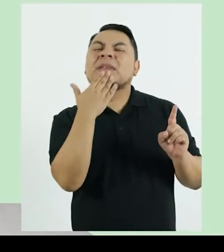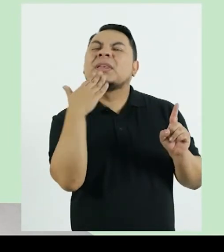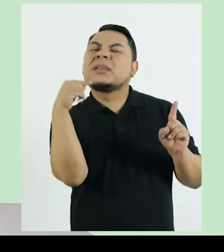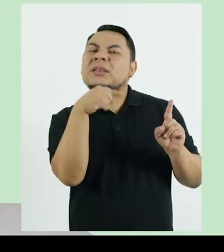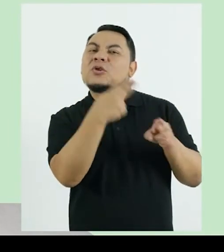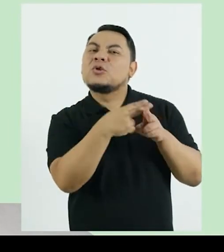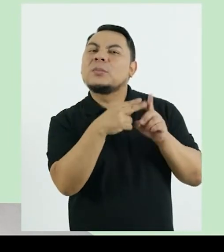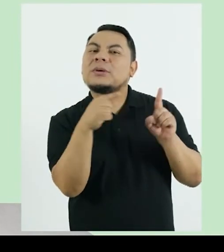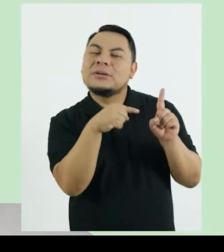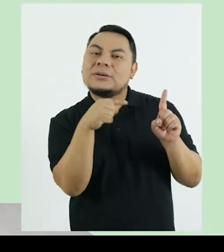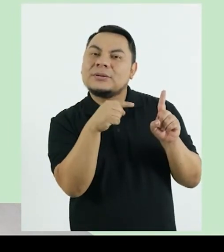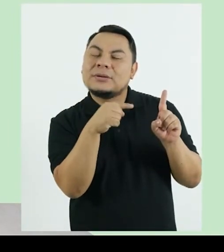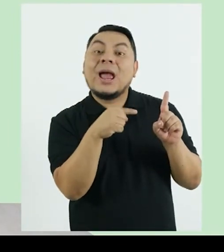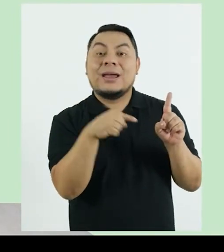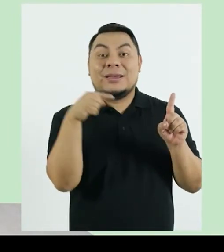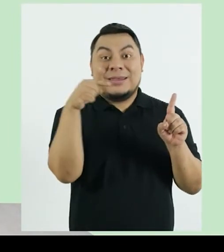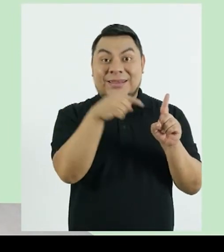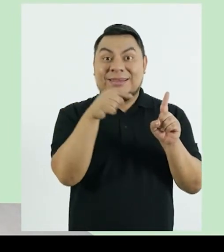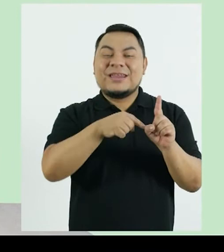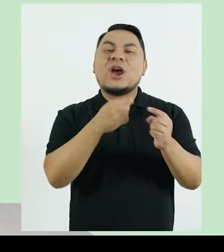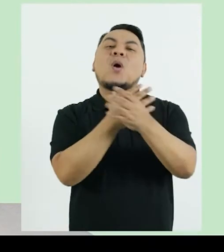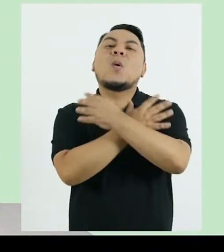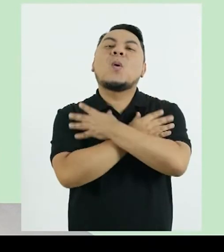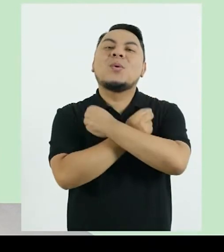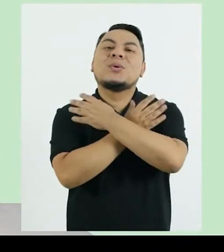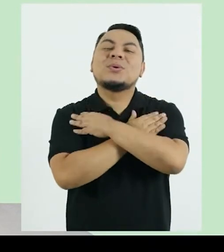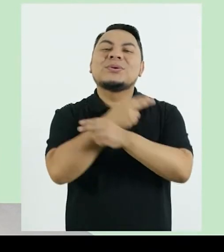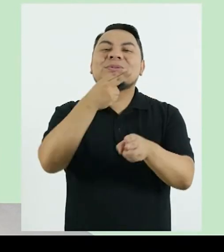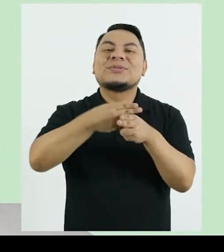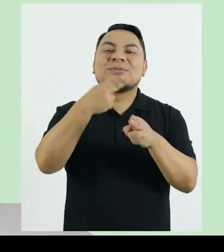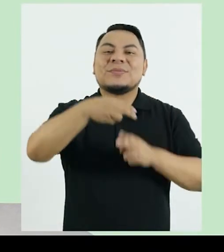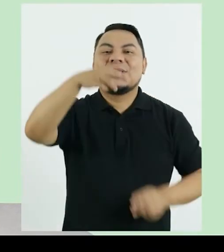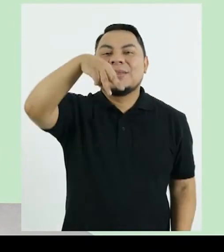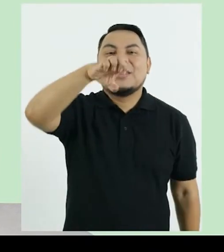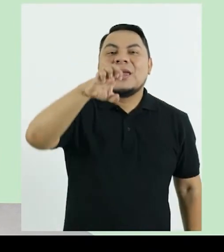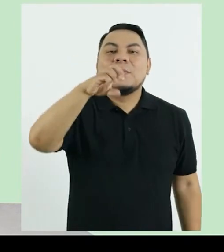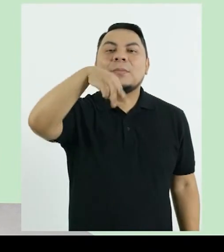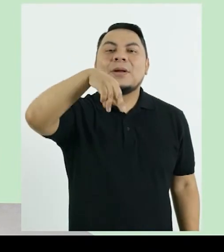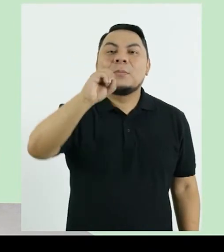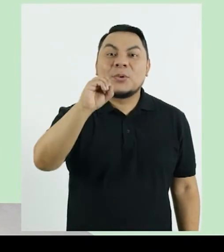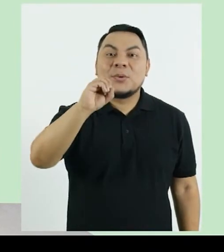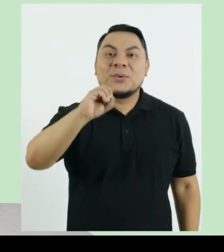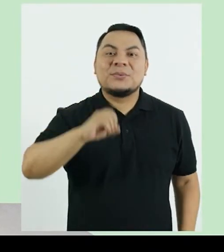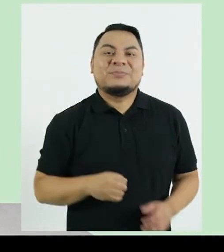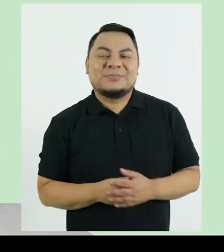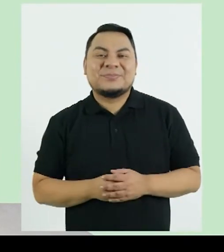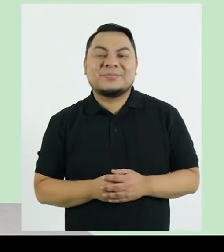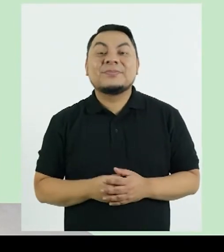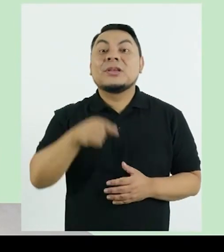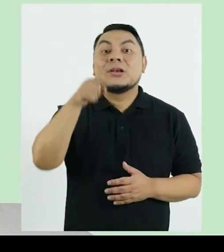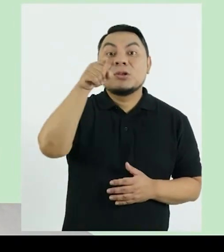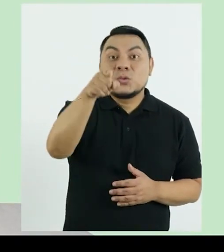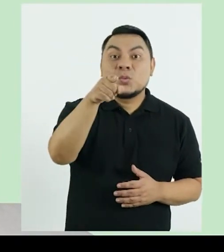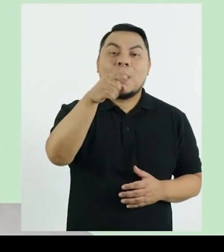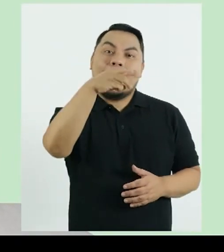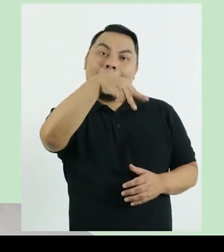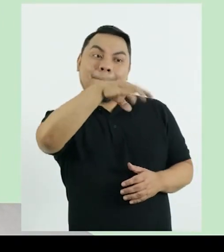¿Tú sabes quién es él? Él es un oso Se llama Memo